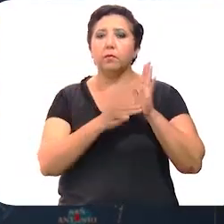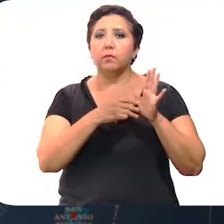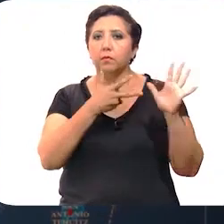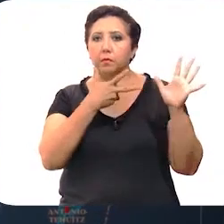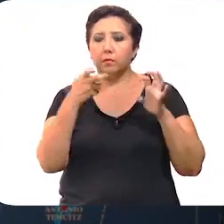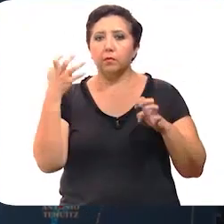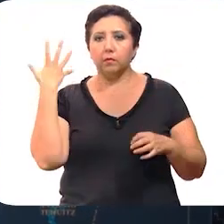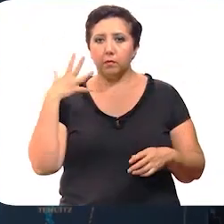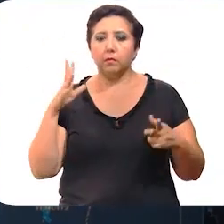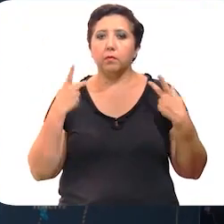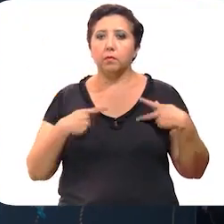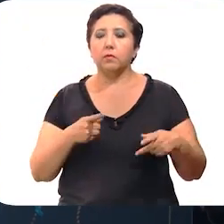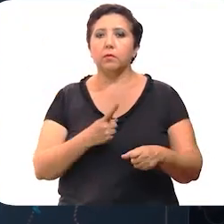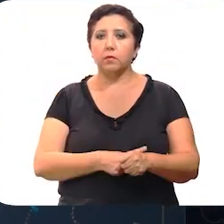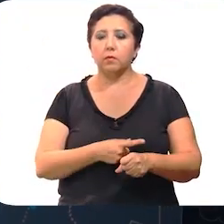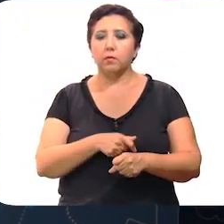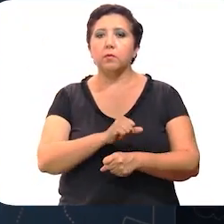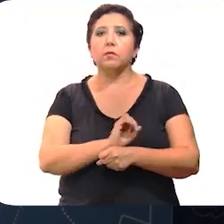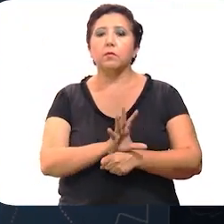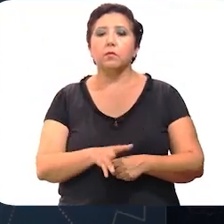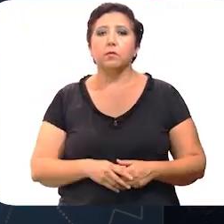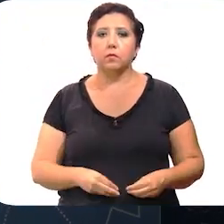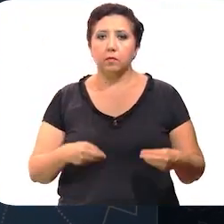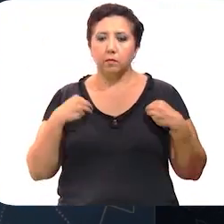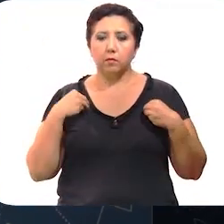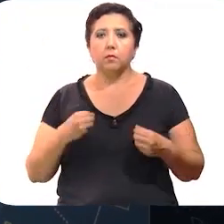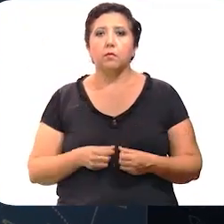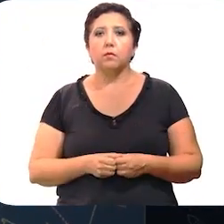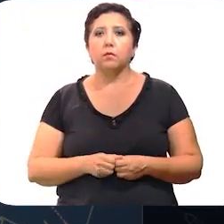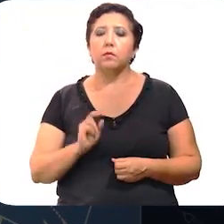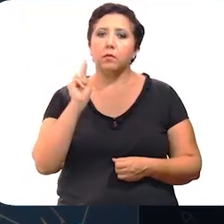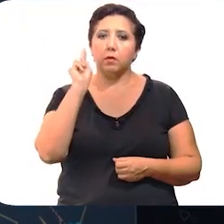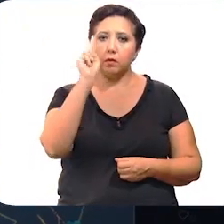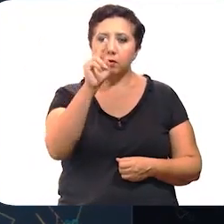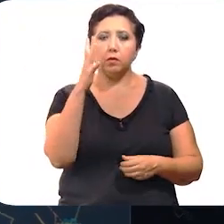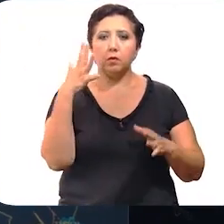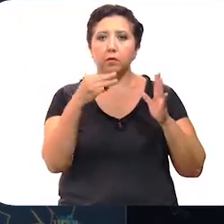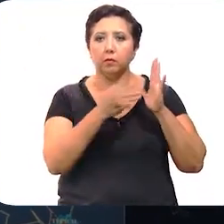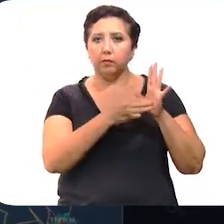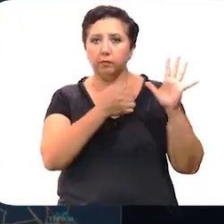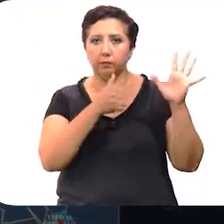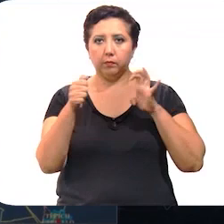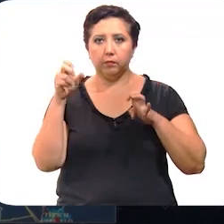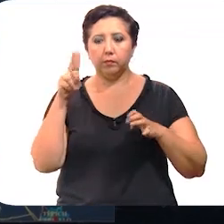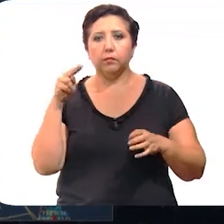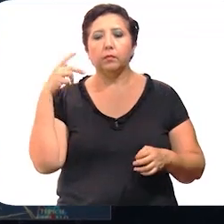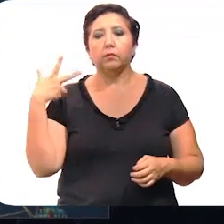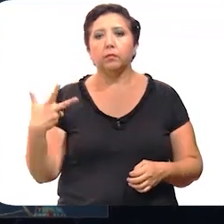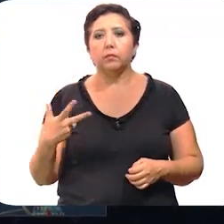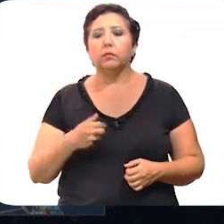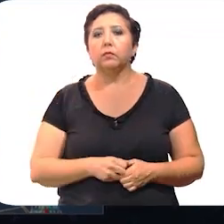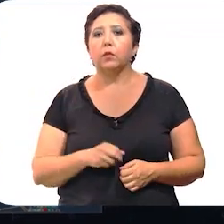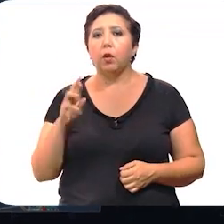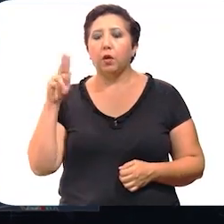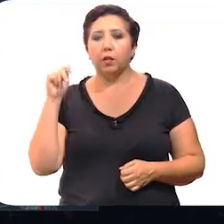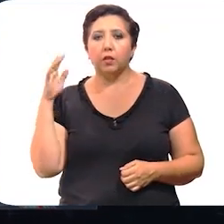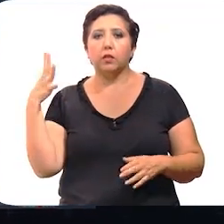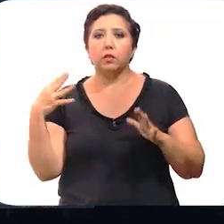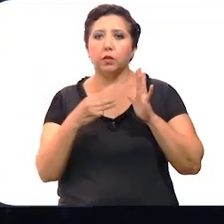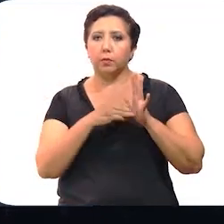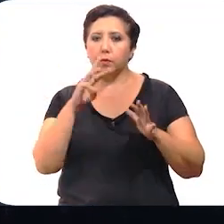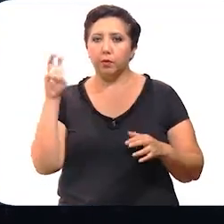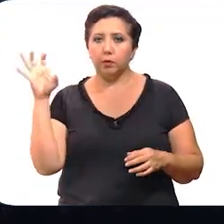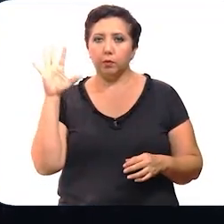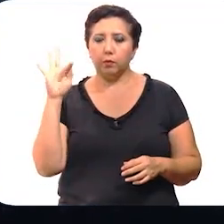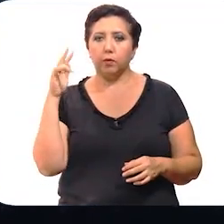.810 personas contagiadas de coronavirus, que viven en la zona norte 5.688, en la zona oriente 5